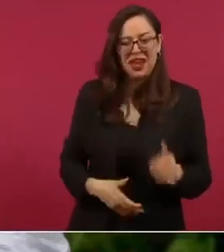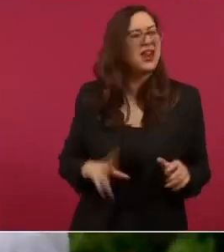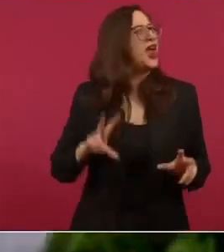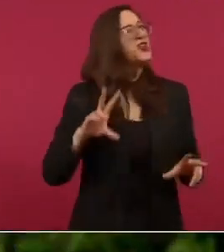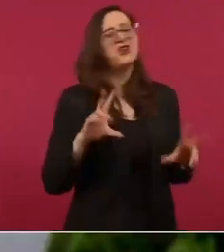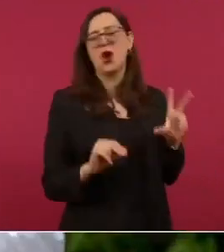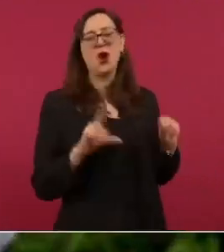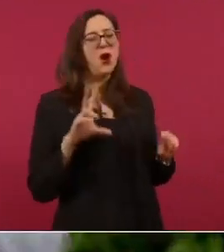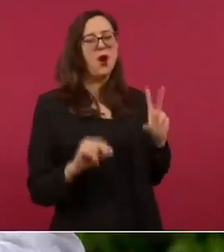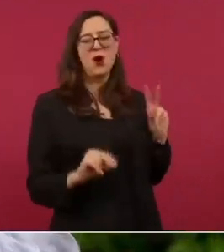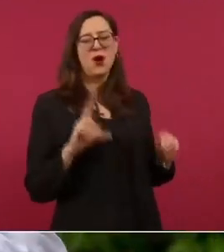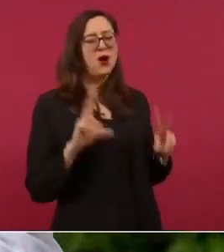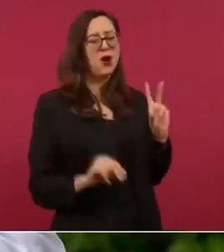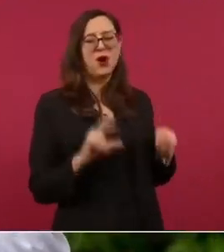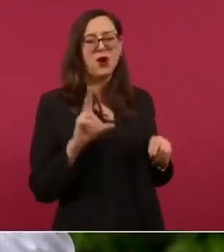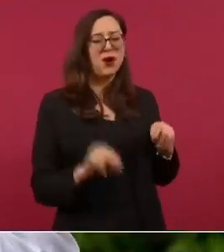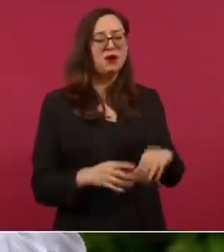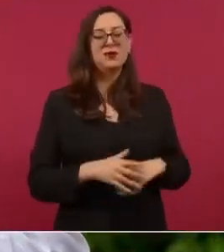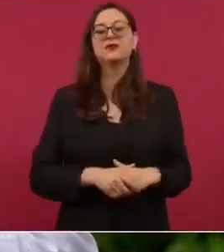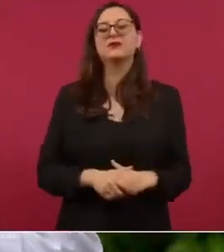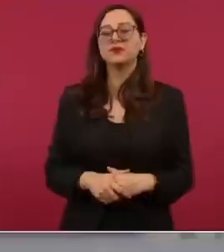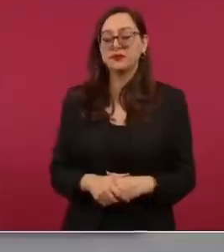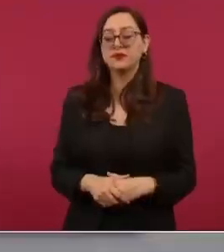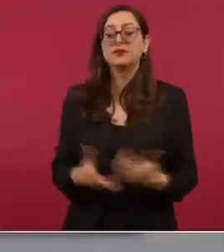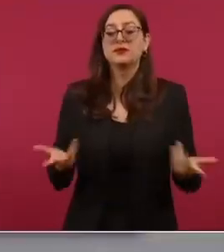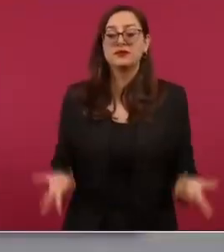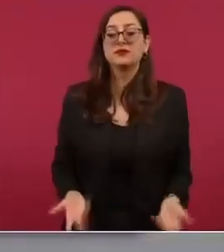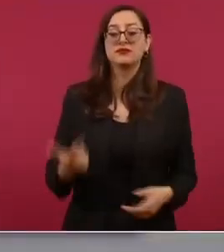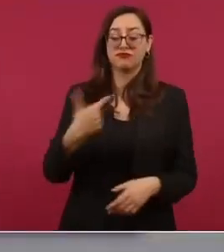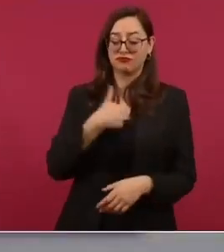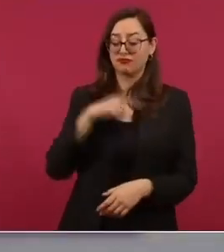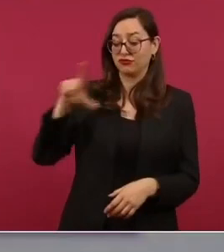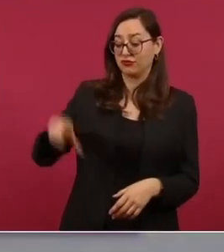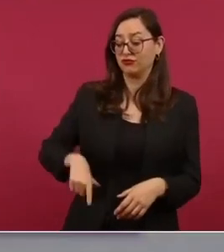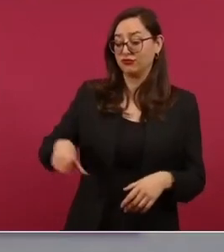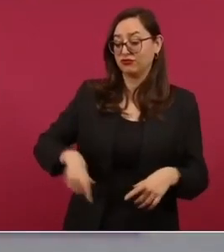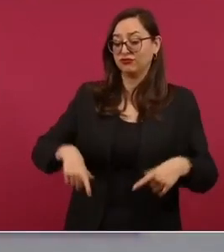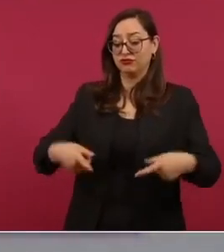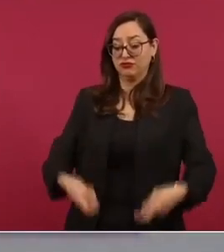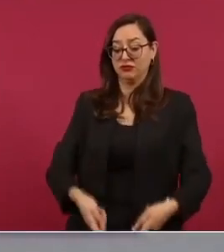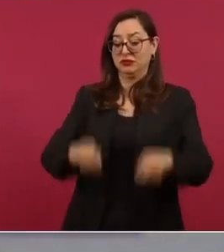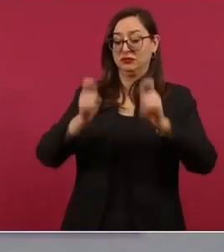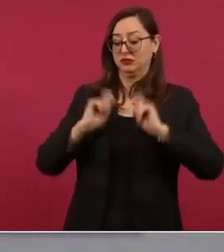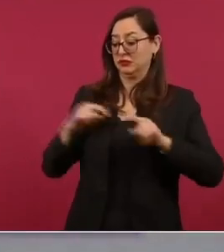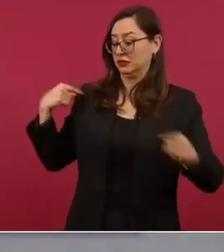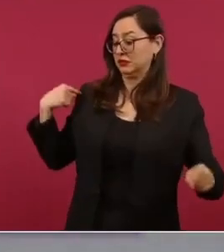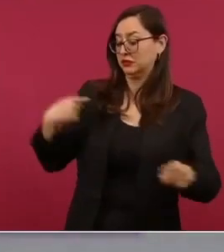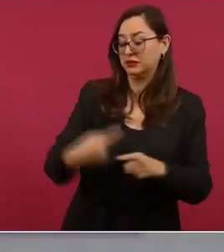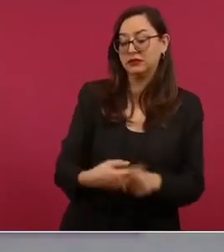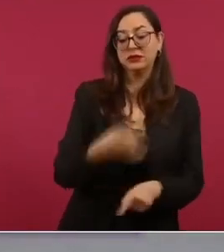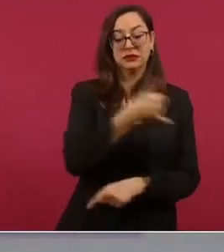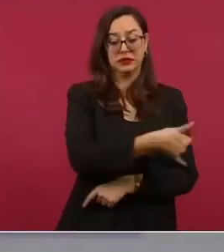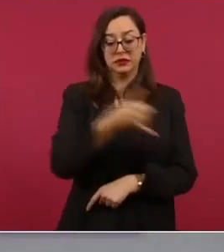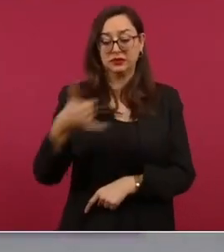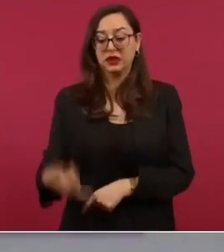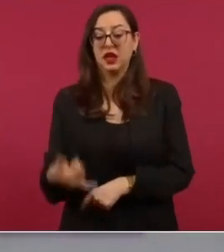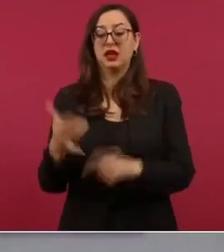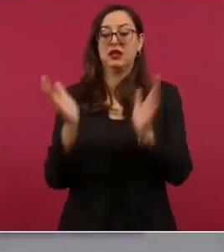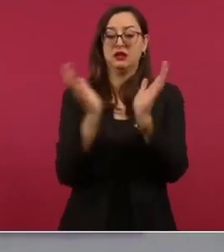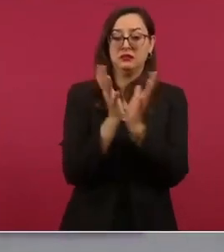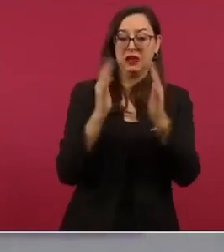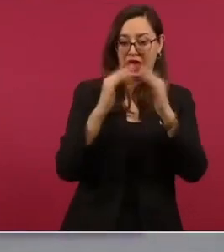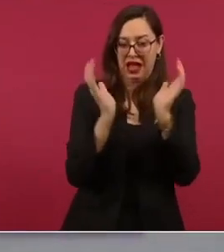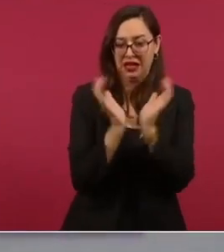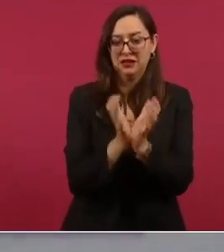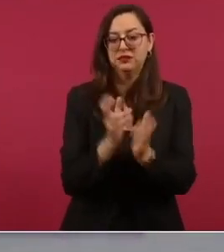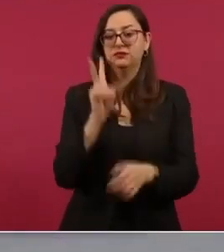desde que llegamos al gobierno se han otorgado créditos de Foviste e Infonavit en beneficio de 2